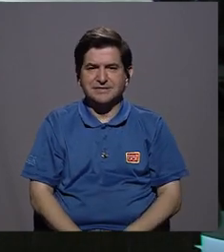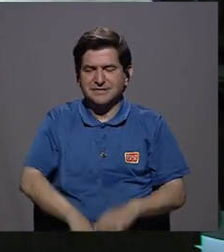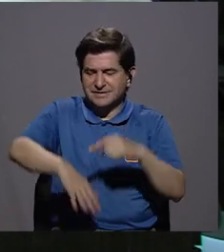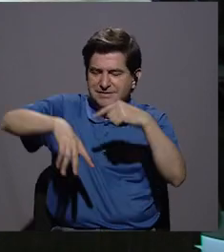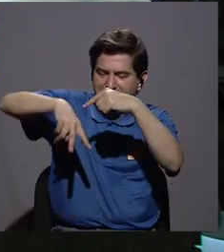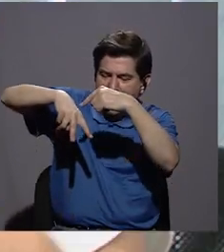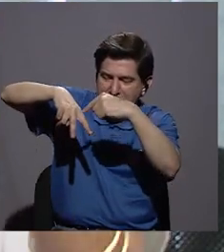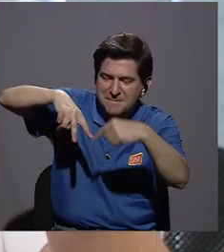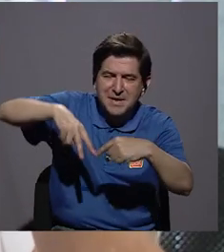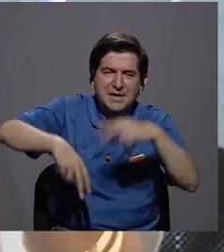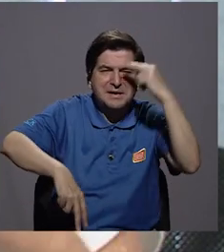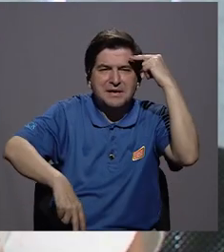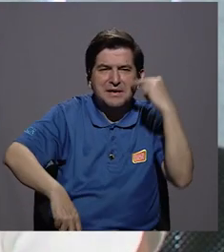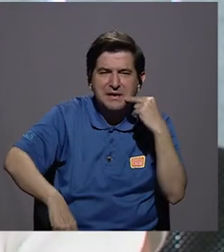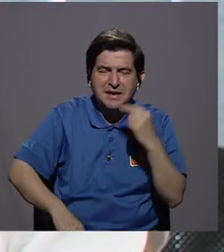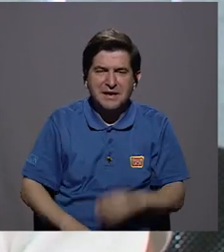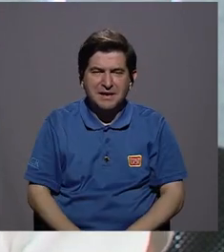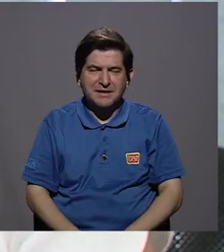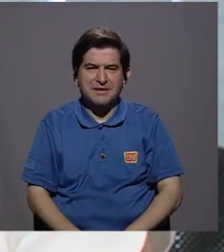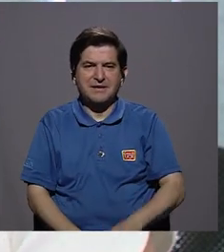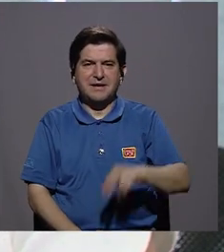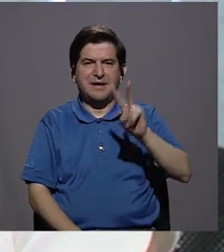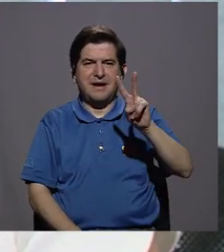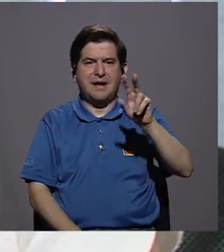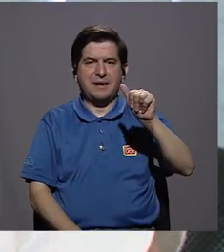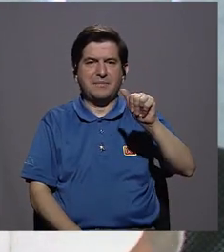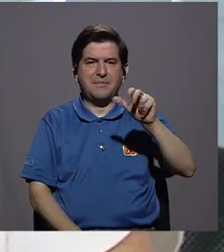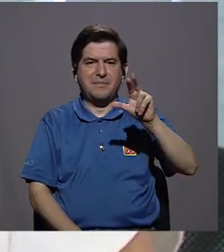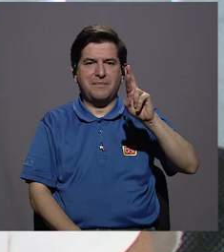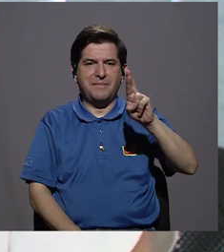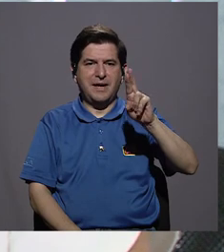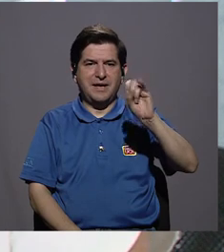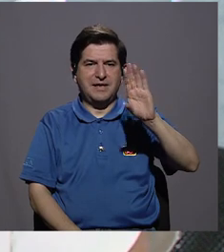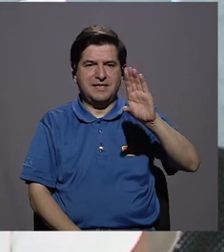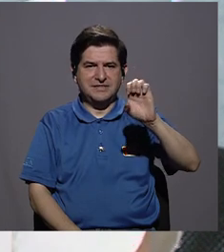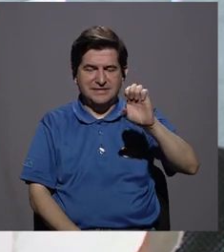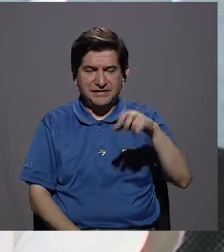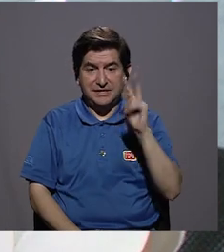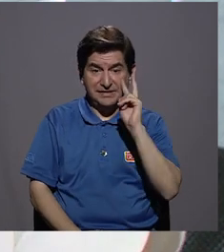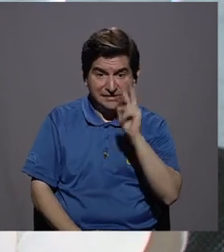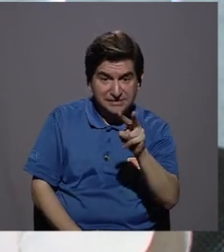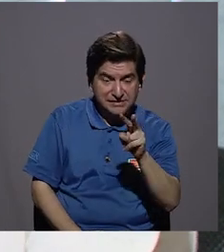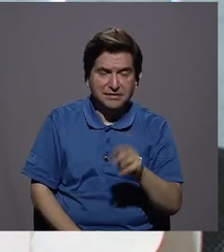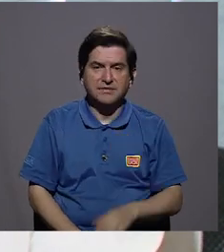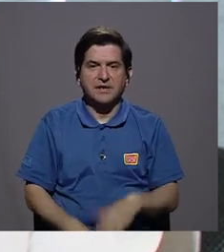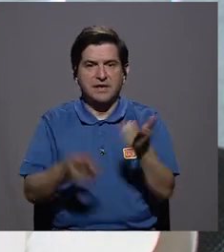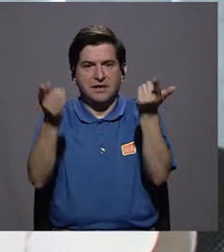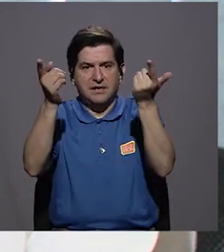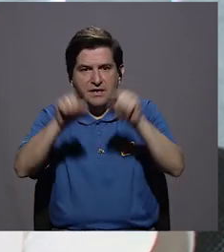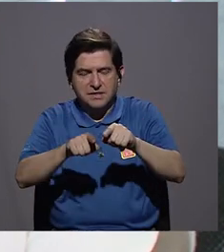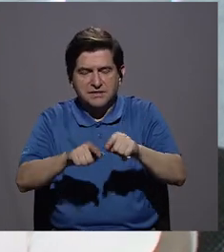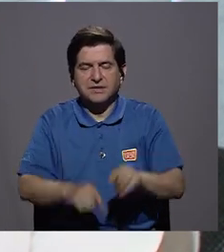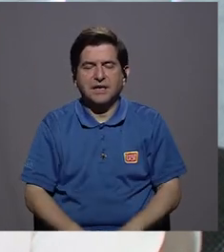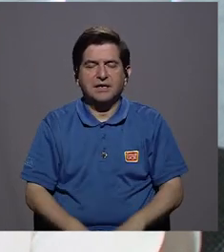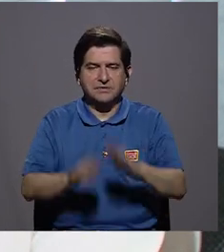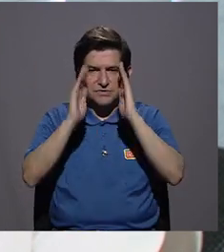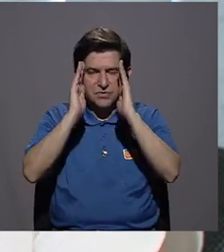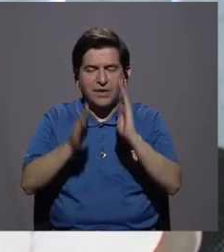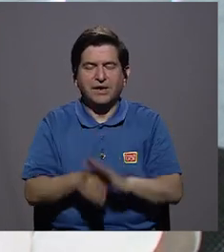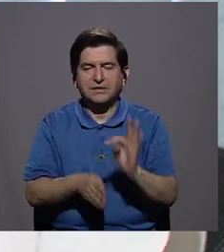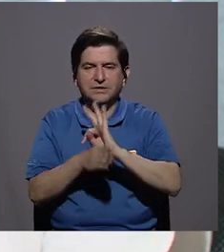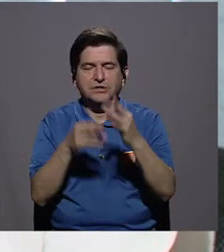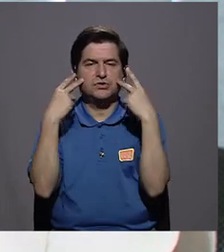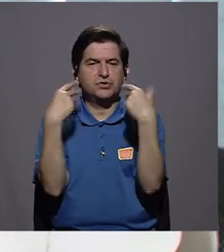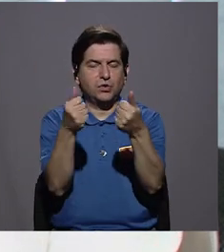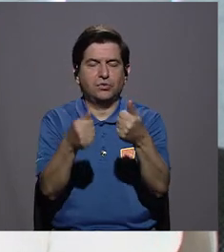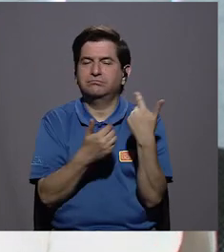ennegrecida, con las varices casi de fuera y todo lo demás, ese tratamiento tiene que ser inmediato. Inmediato.